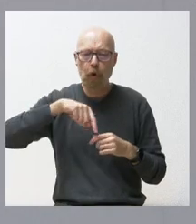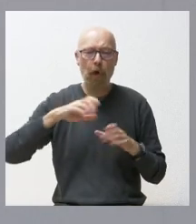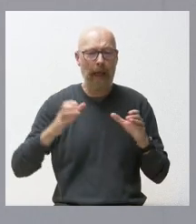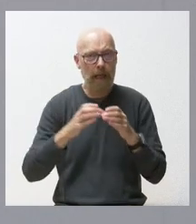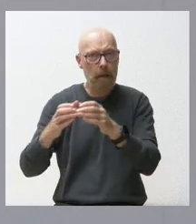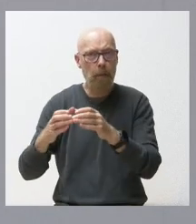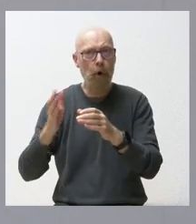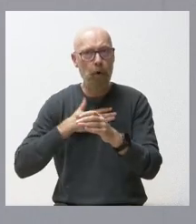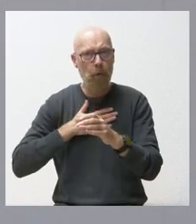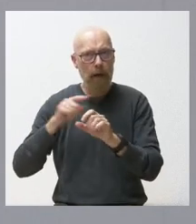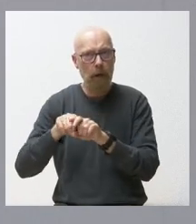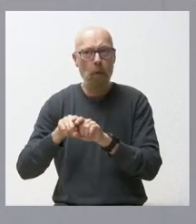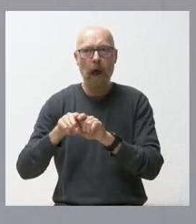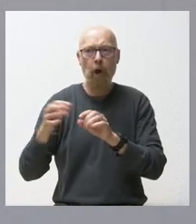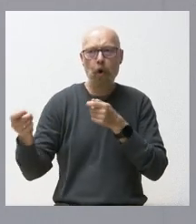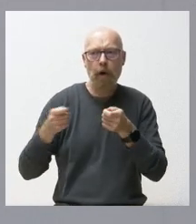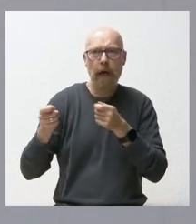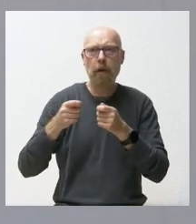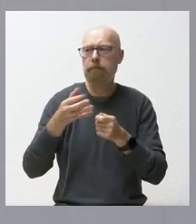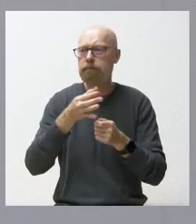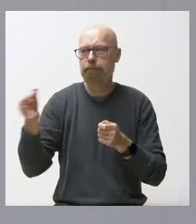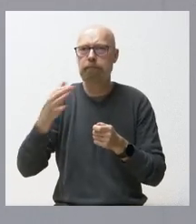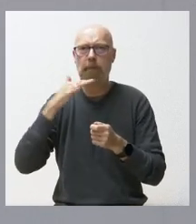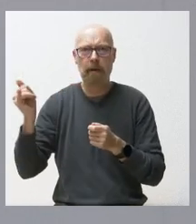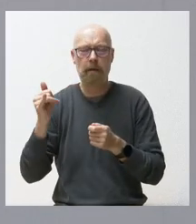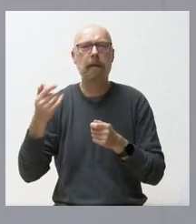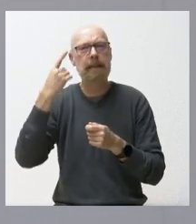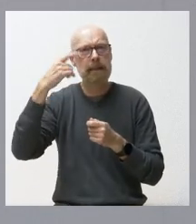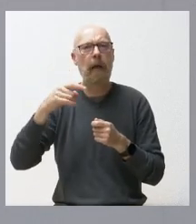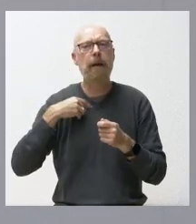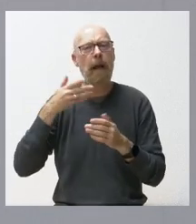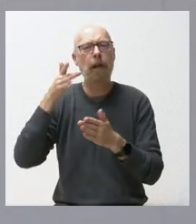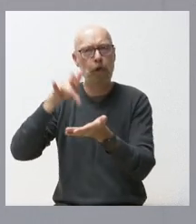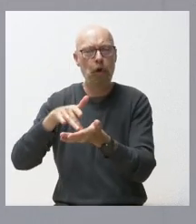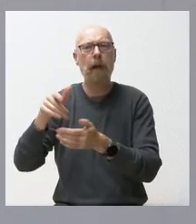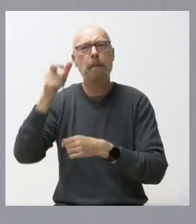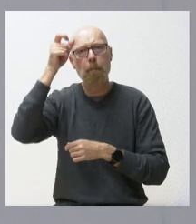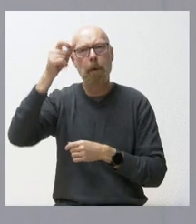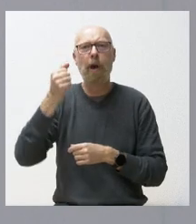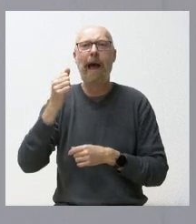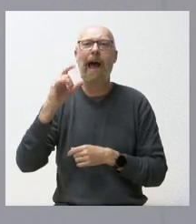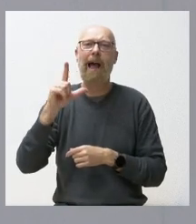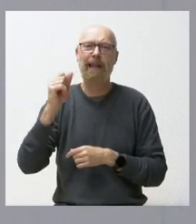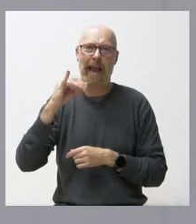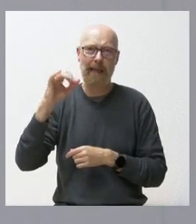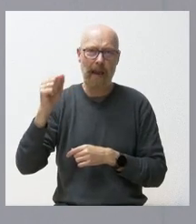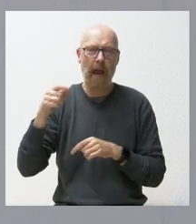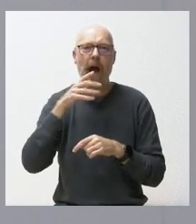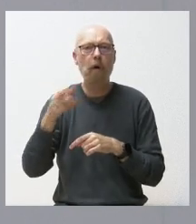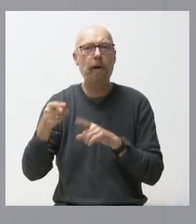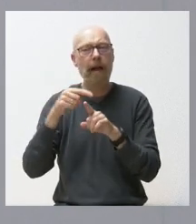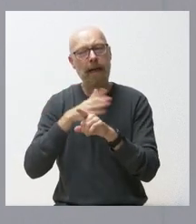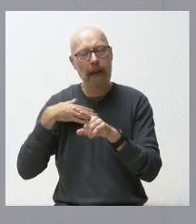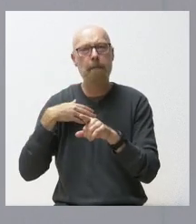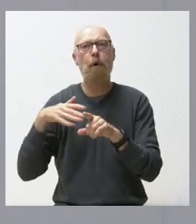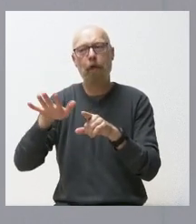coordinación está resultando eficaz. Hemos actuado, saben ustedes, en un primer municipio que es Aldaya, con resultados ciertamente positivos y queremos ahora extender